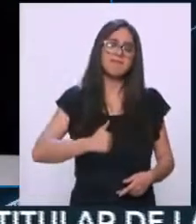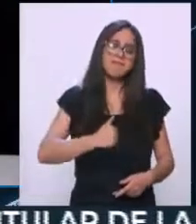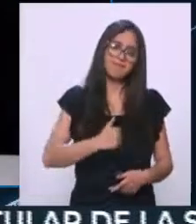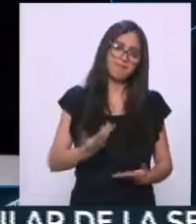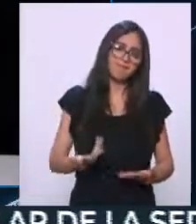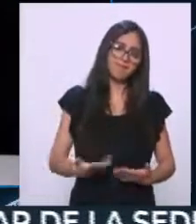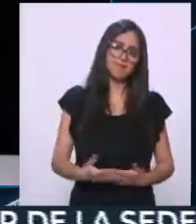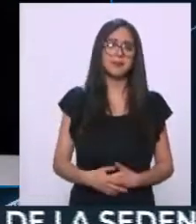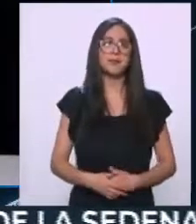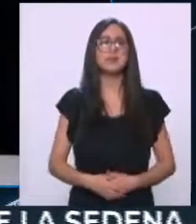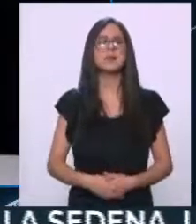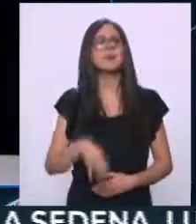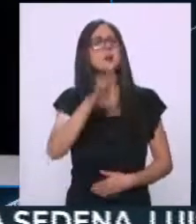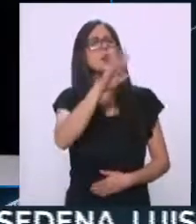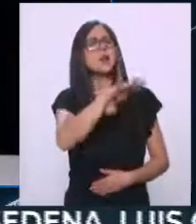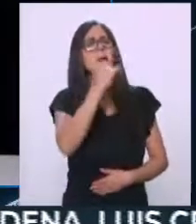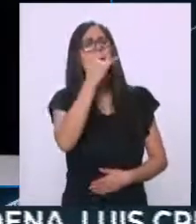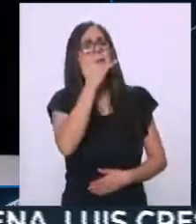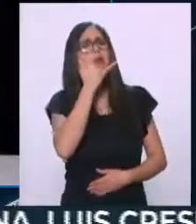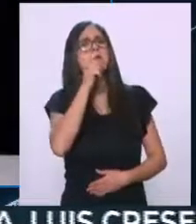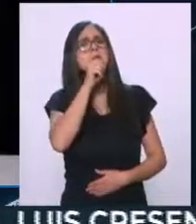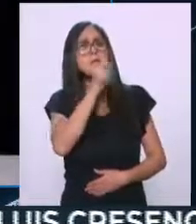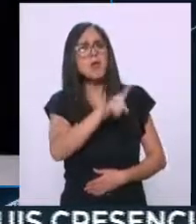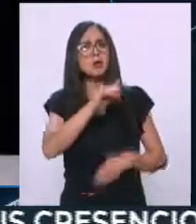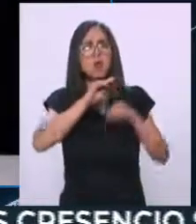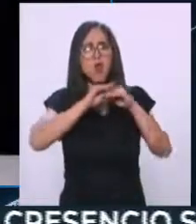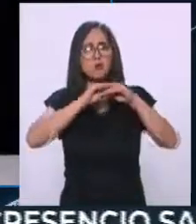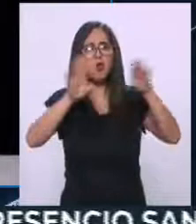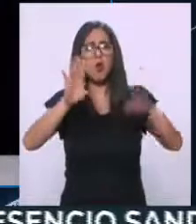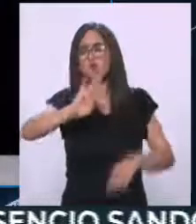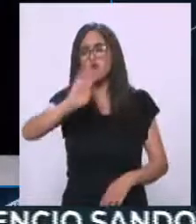Oye, y también que ya estaban matando a la chilindrina por ahí.